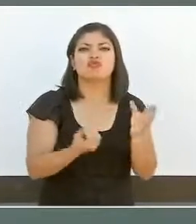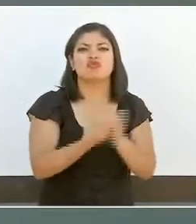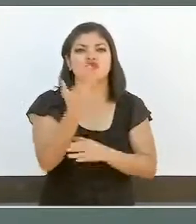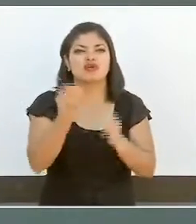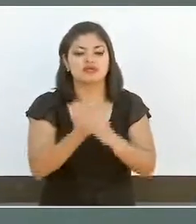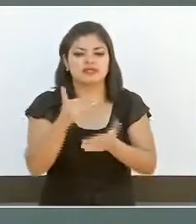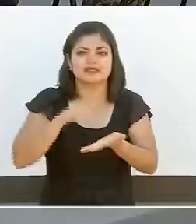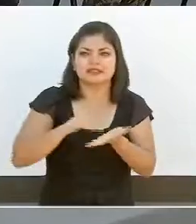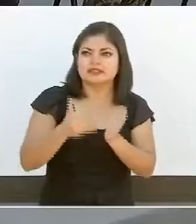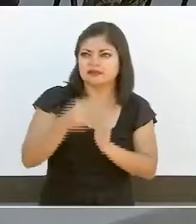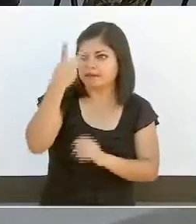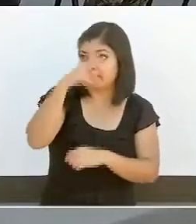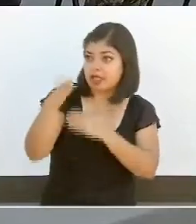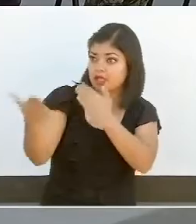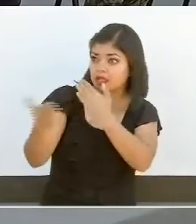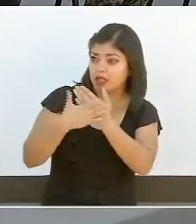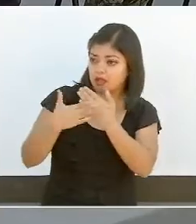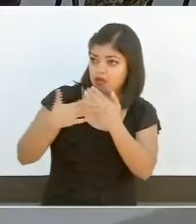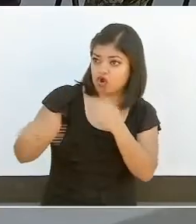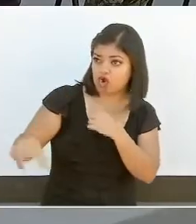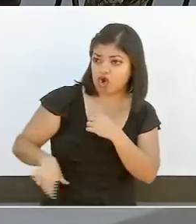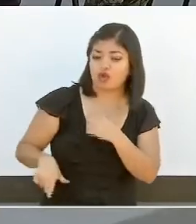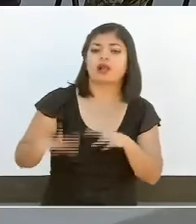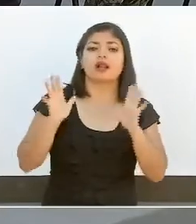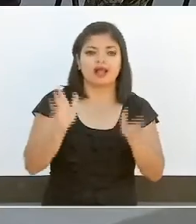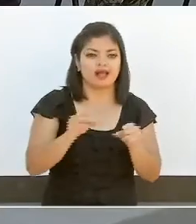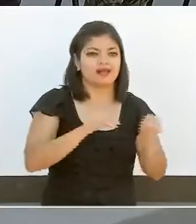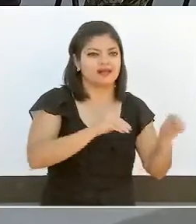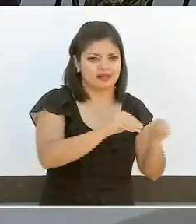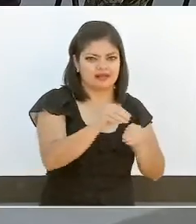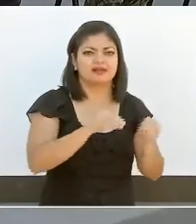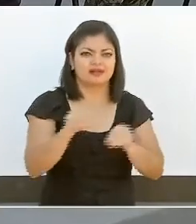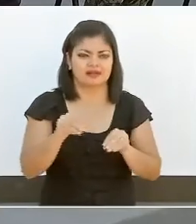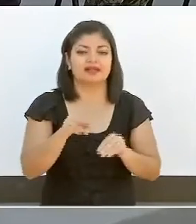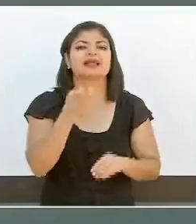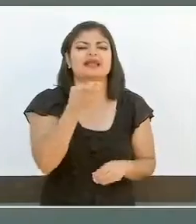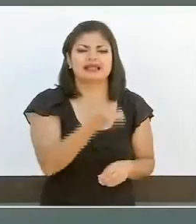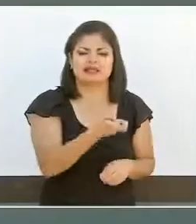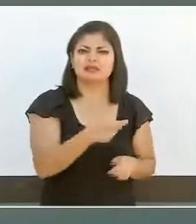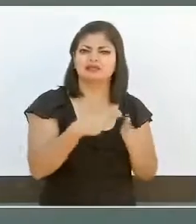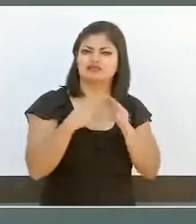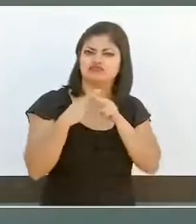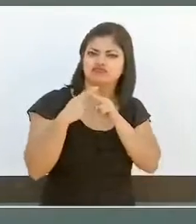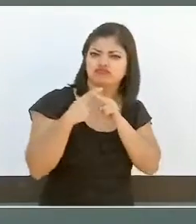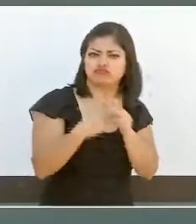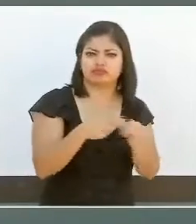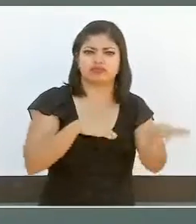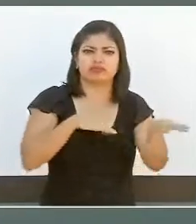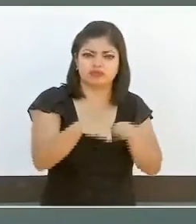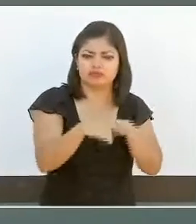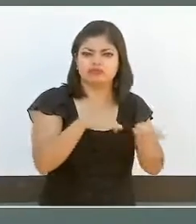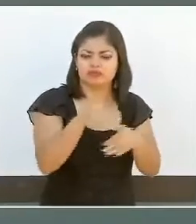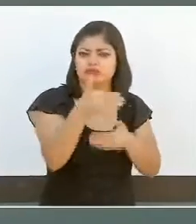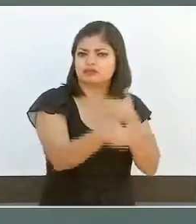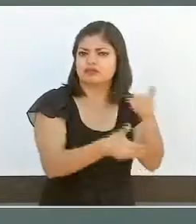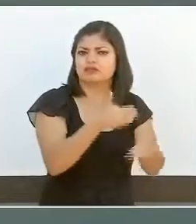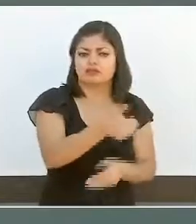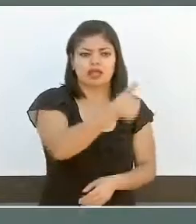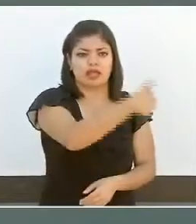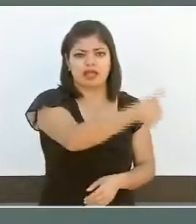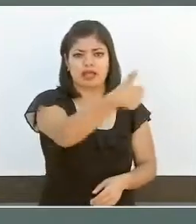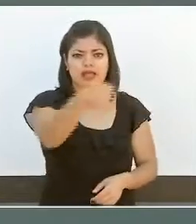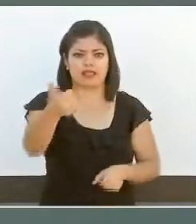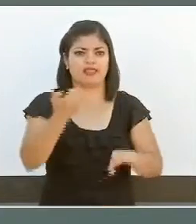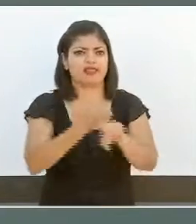Gobierno de México, este reflejo de esa labor constante en cada estado de la República